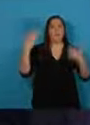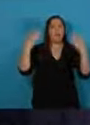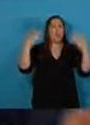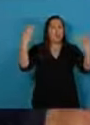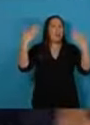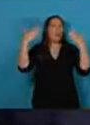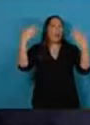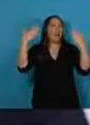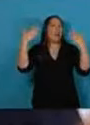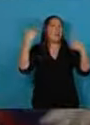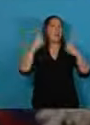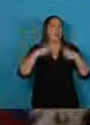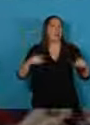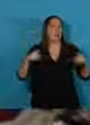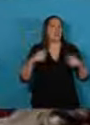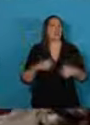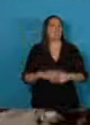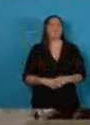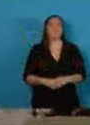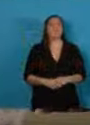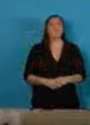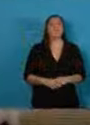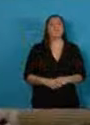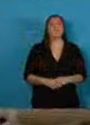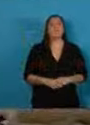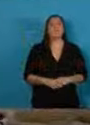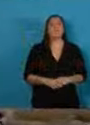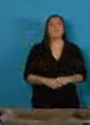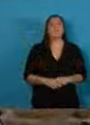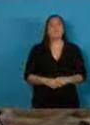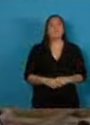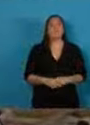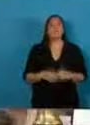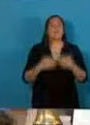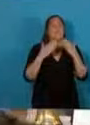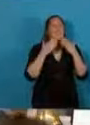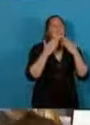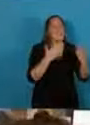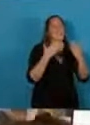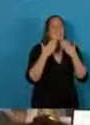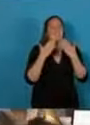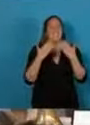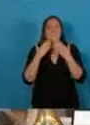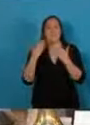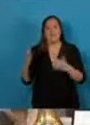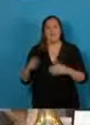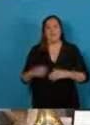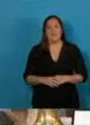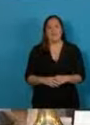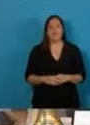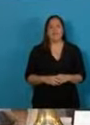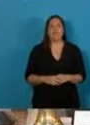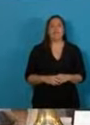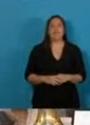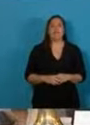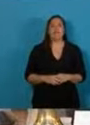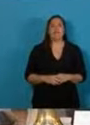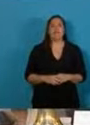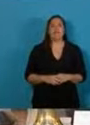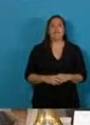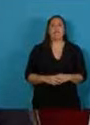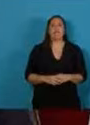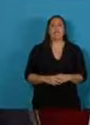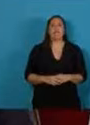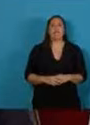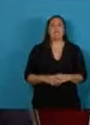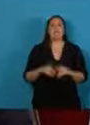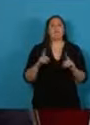quiero muchas gracias quiero agradecer también